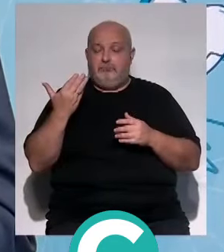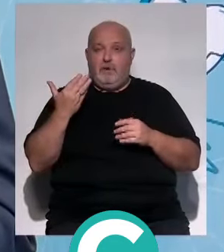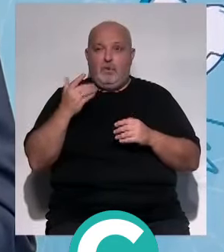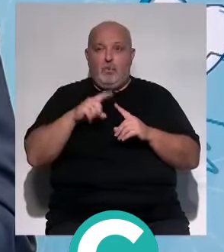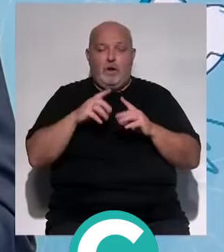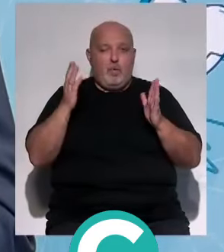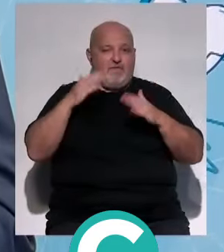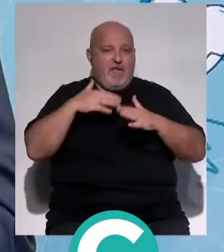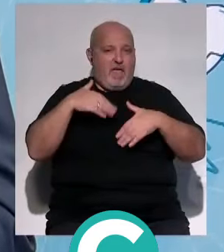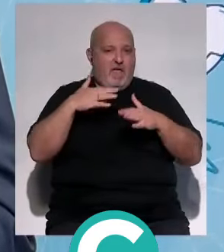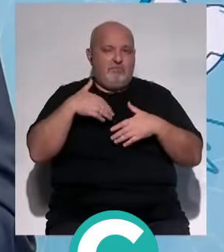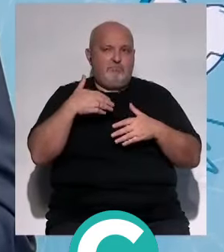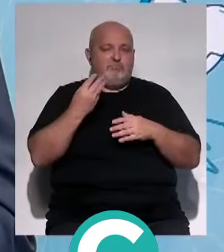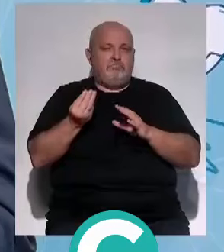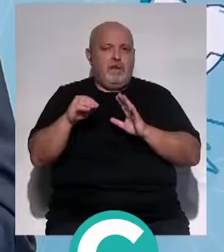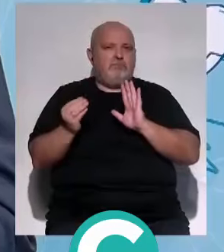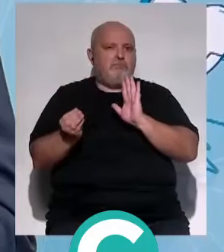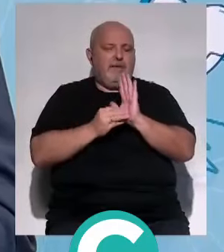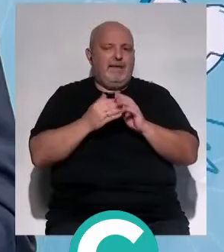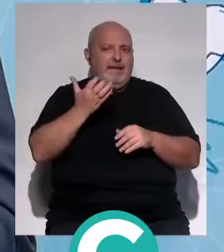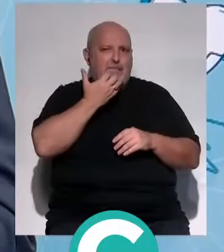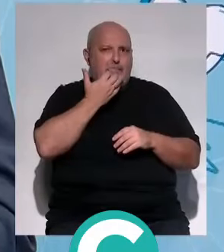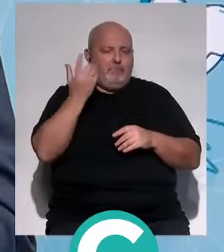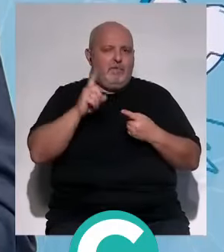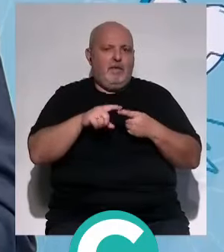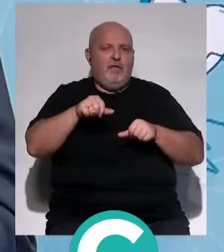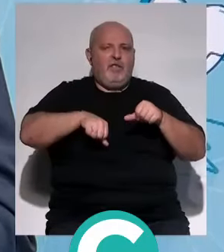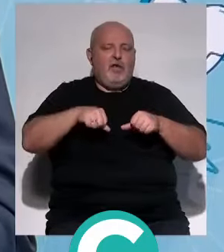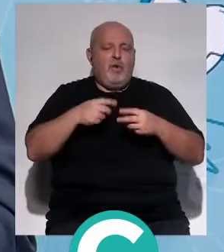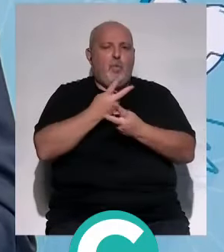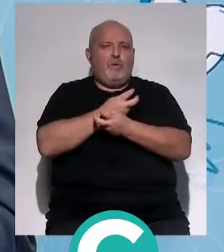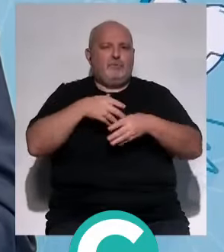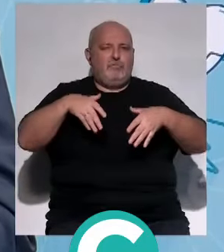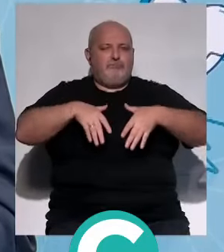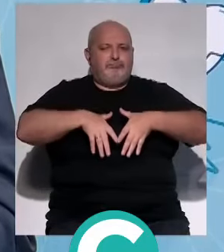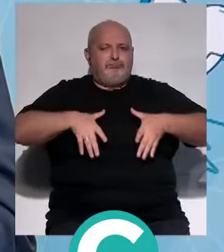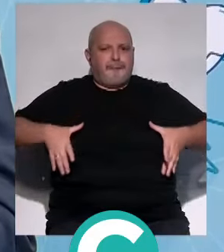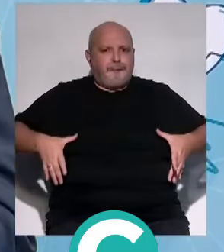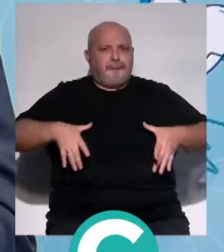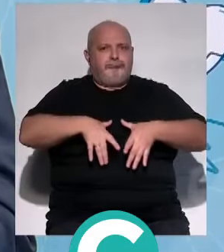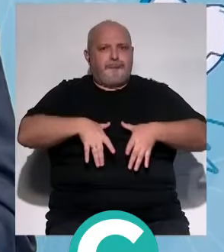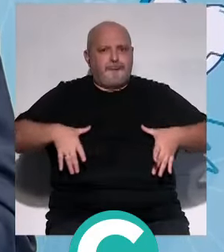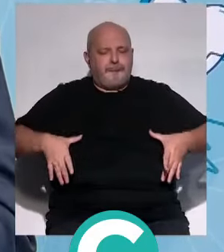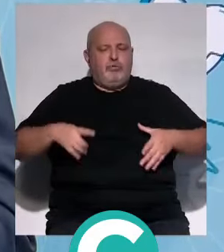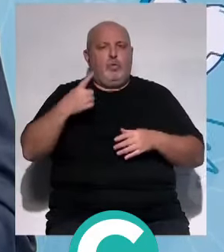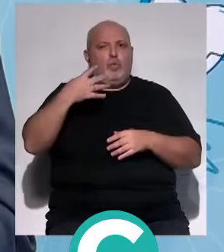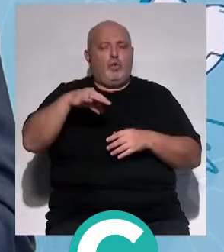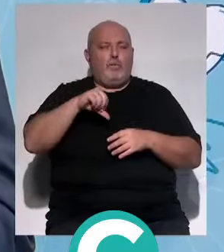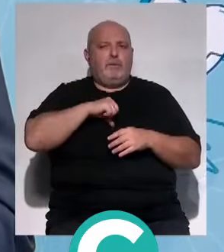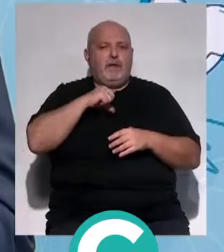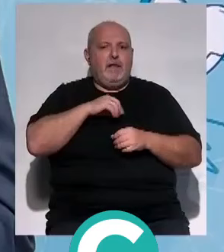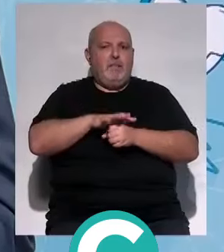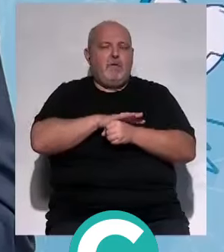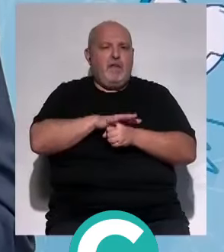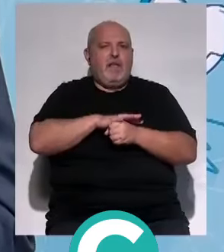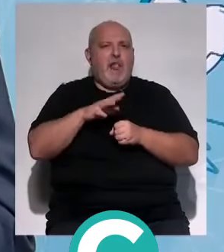era impensable incorporarlas, por ejemplo la cirugía torácica, siendo ahora mismo el único hospital en la